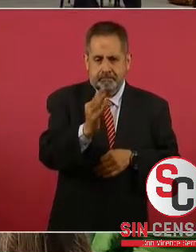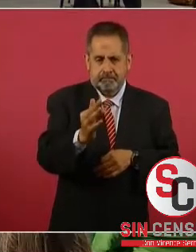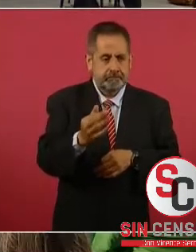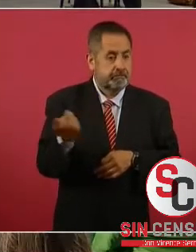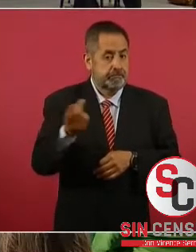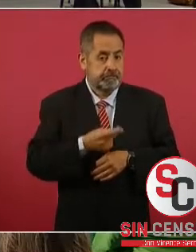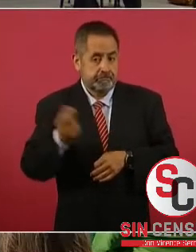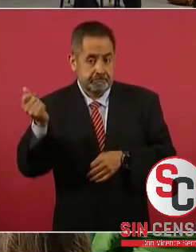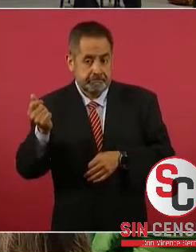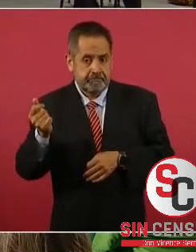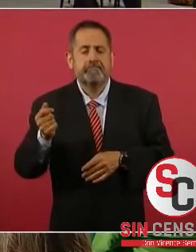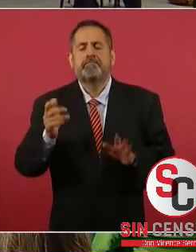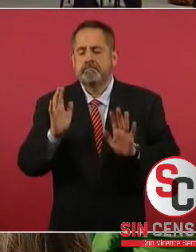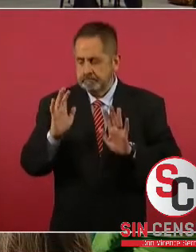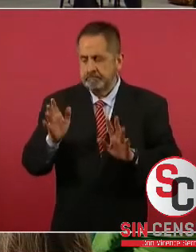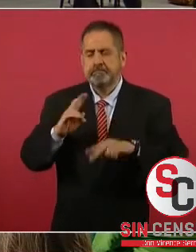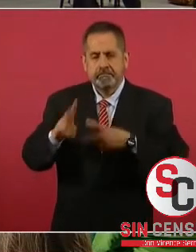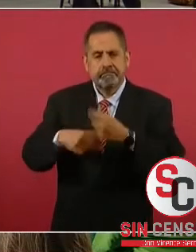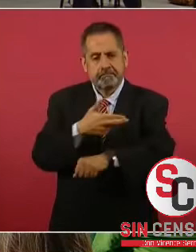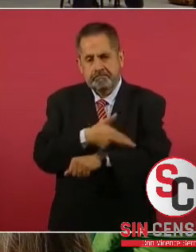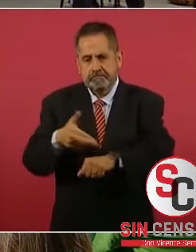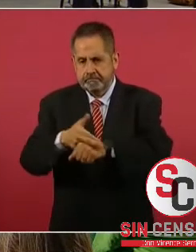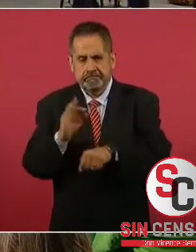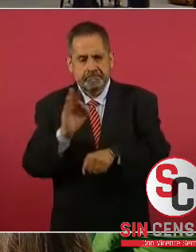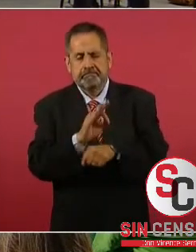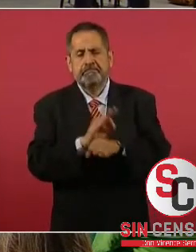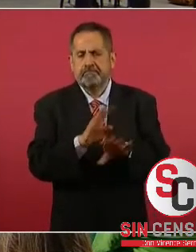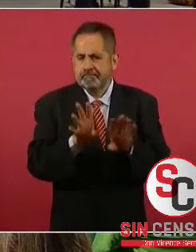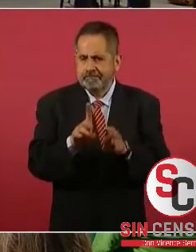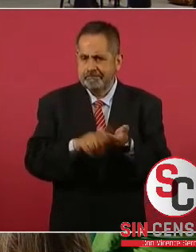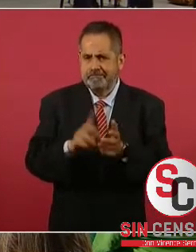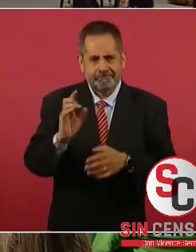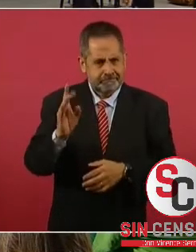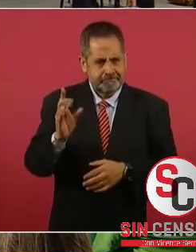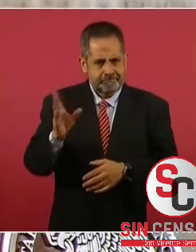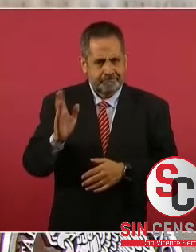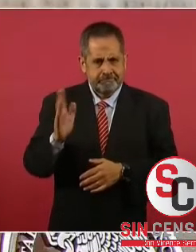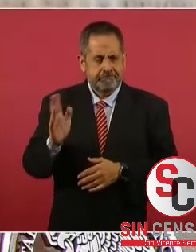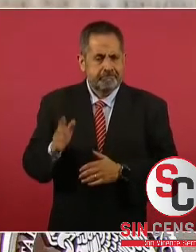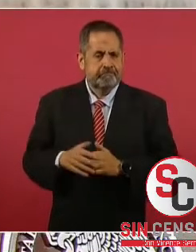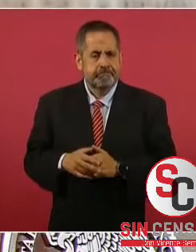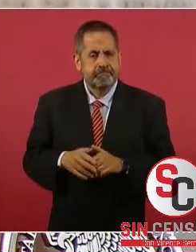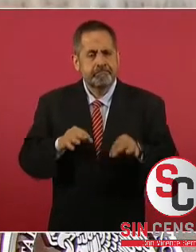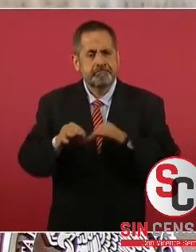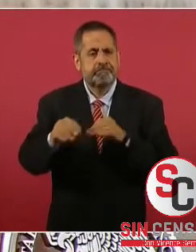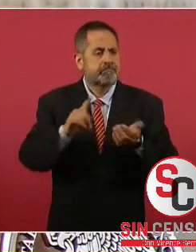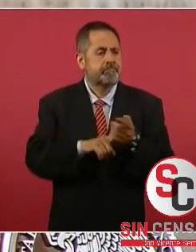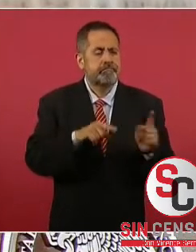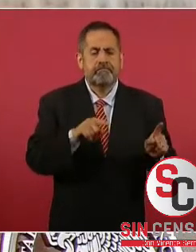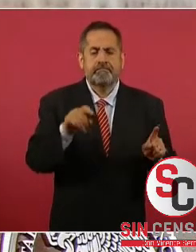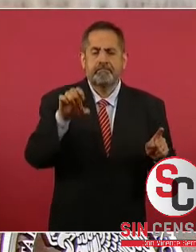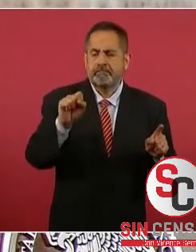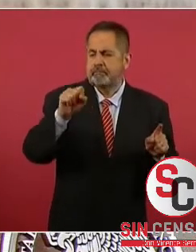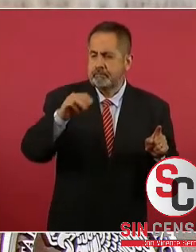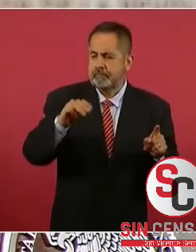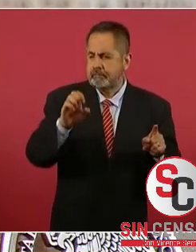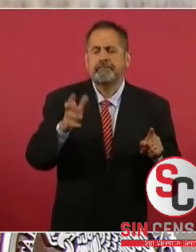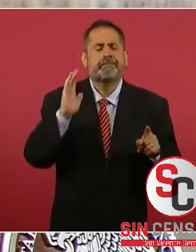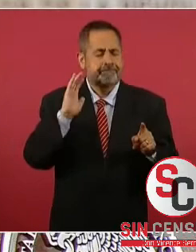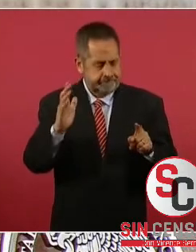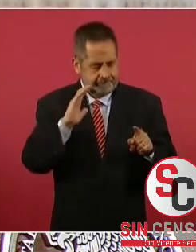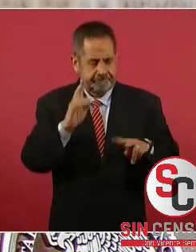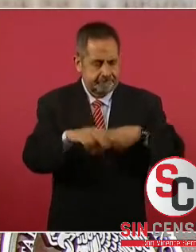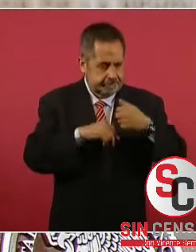Luz y Fuerza del Centro, a los trabajadores del ESME. Ya